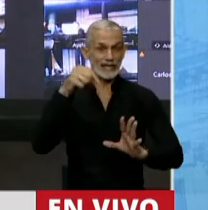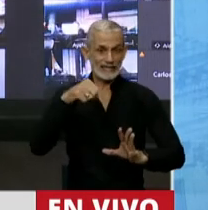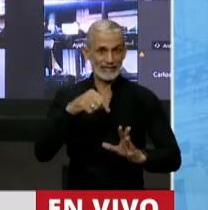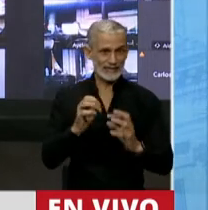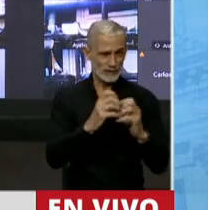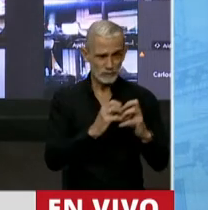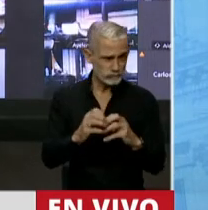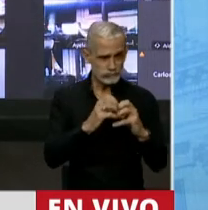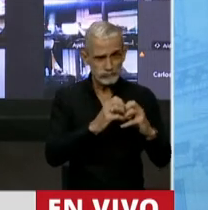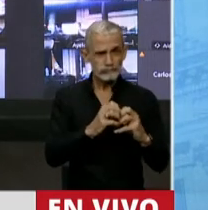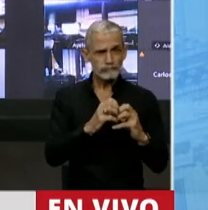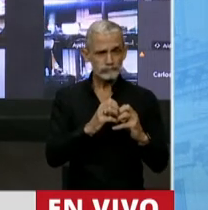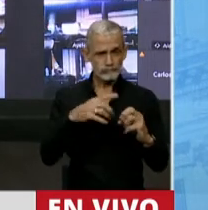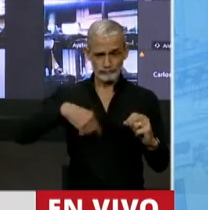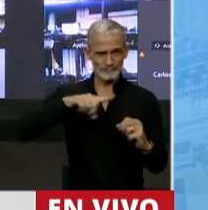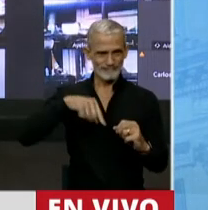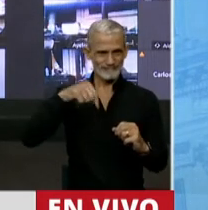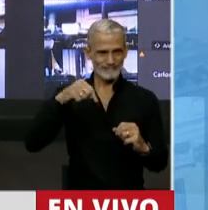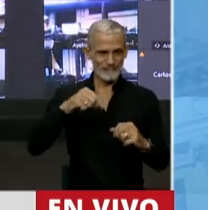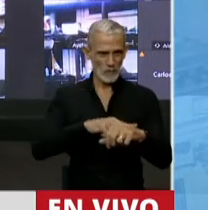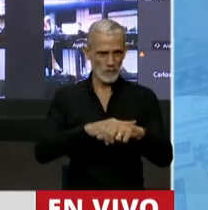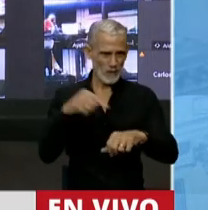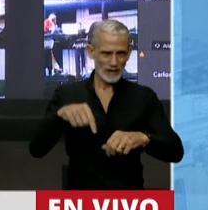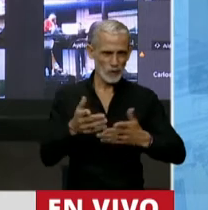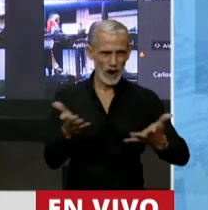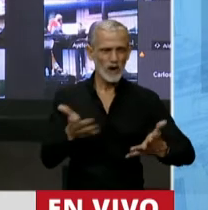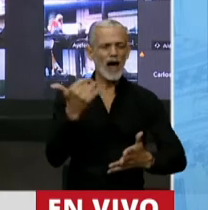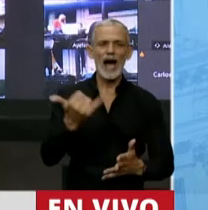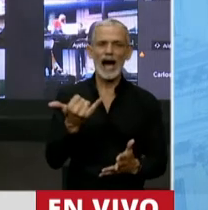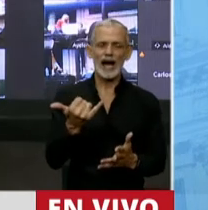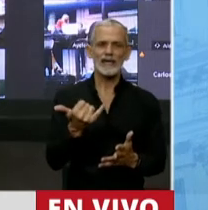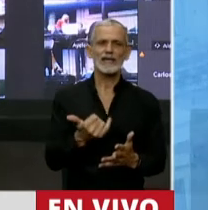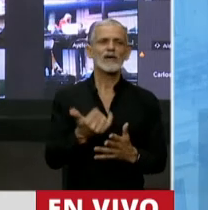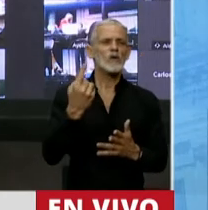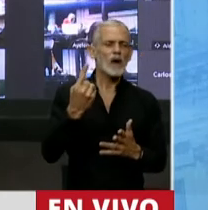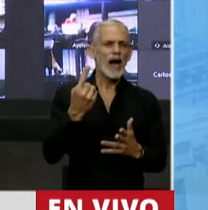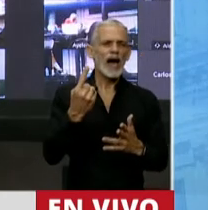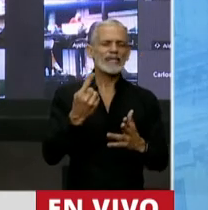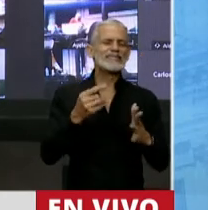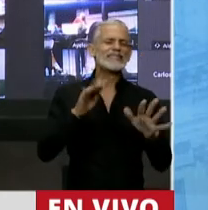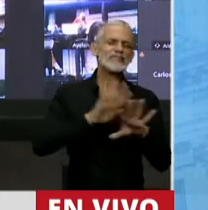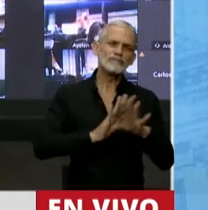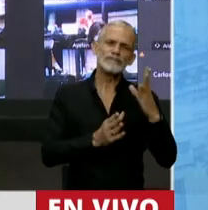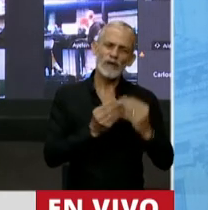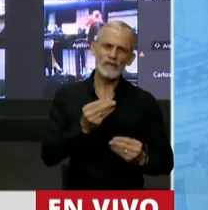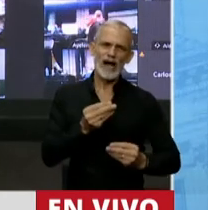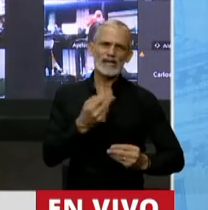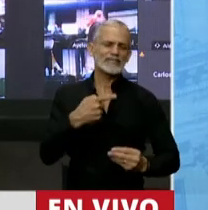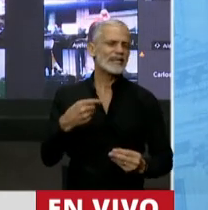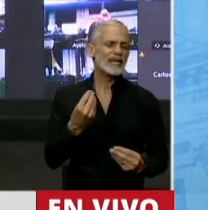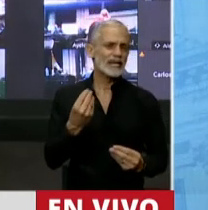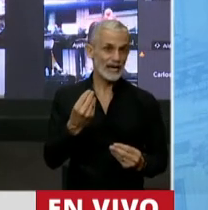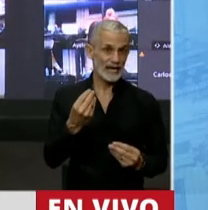tratamiento que estamos teniendo en este momento, hay también una fe de ratas, pero en este caso